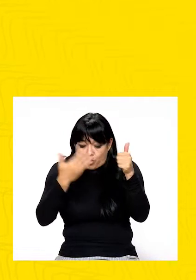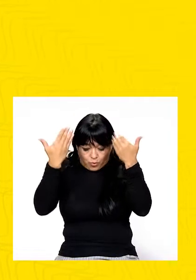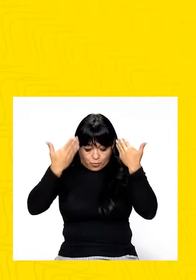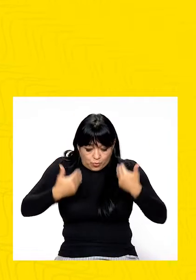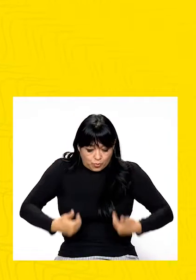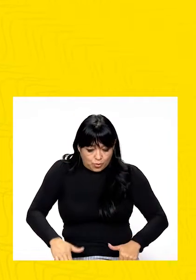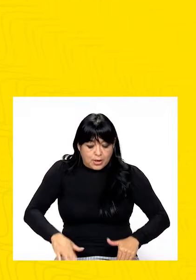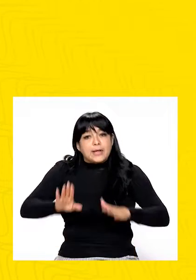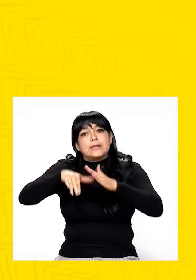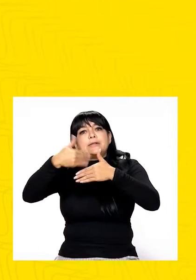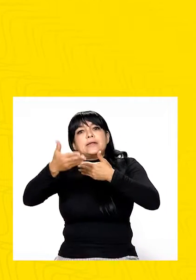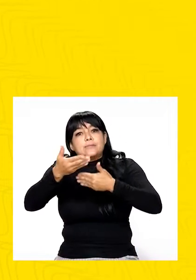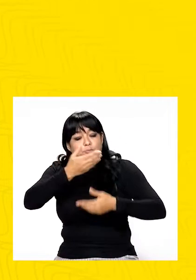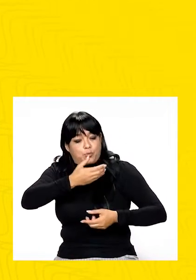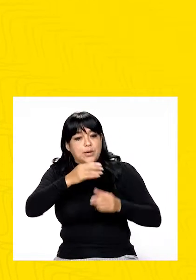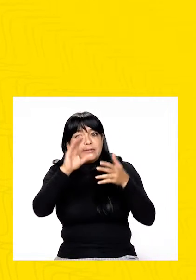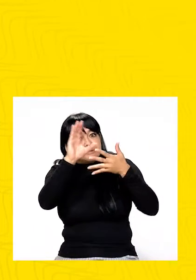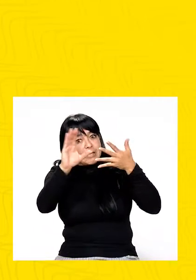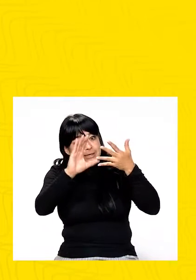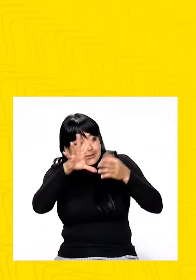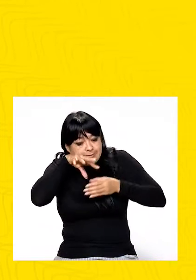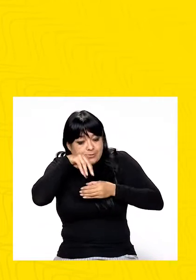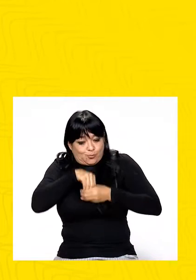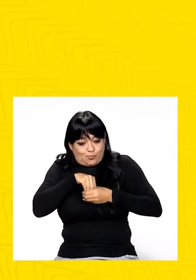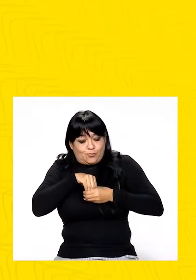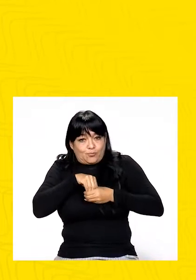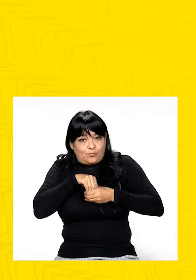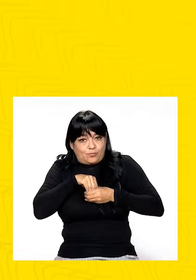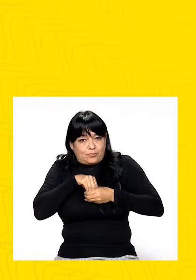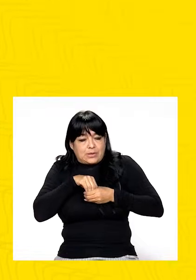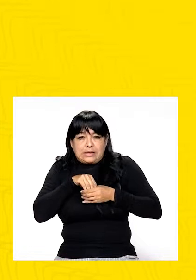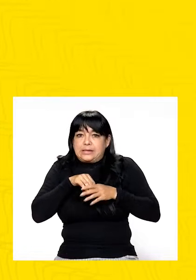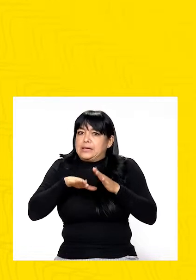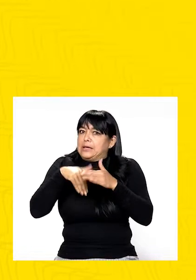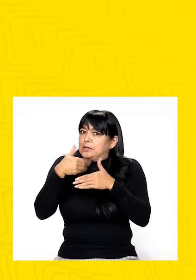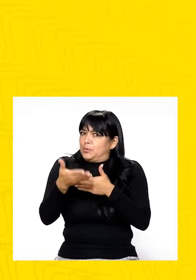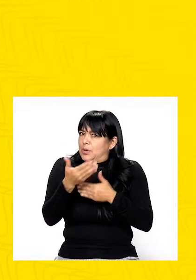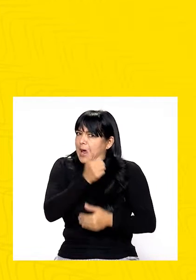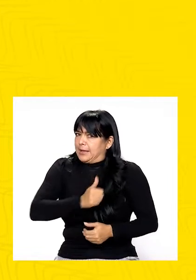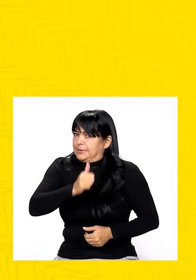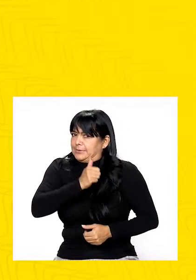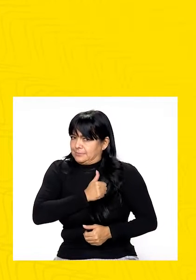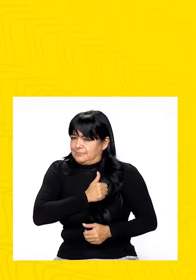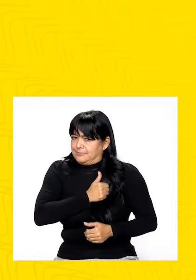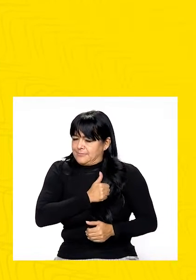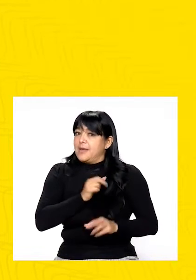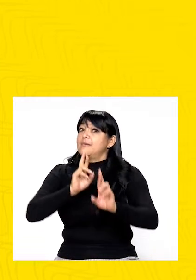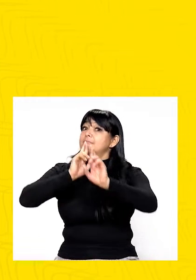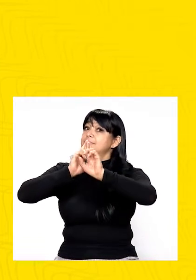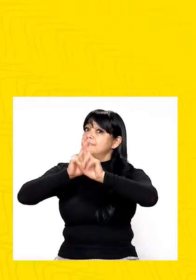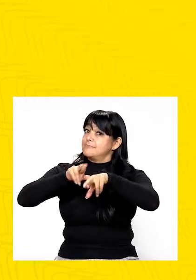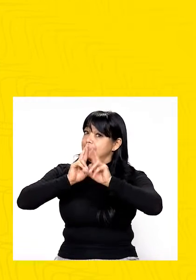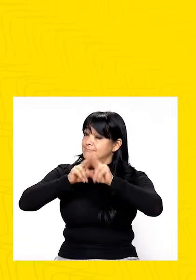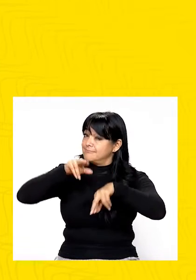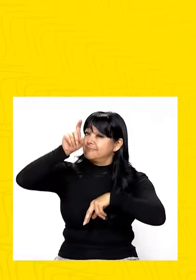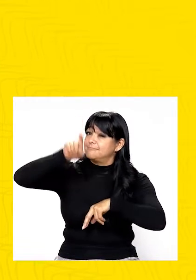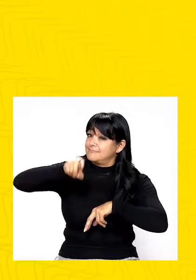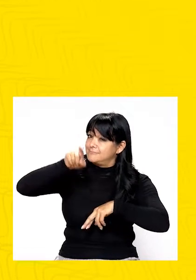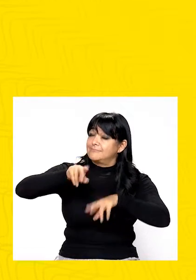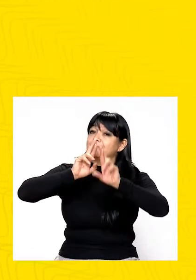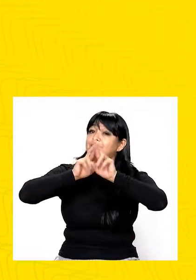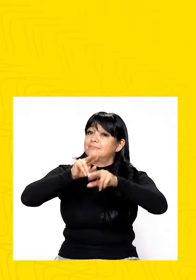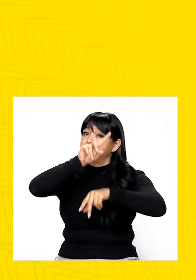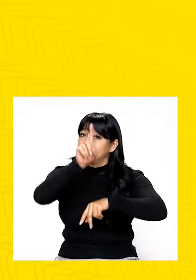en orden. Primero los físicos, después las cualidades y defectos y luego la forma de actuar. Es